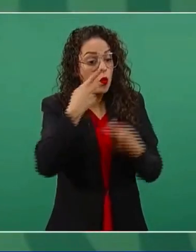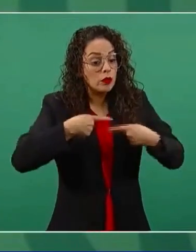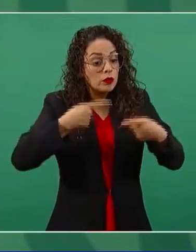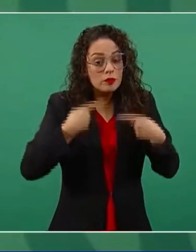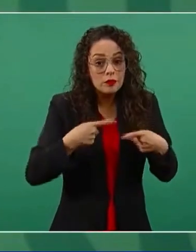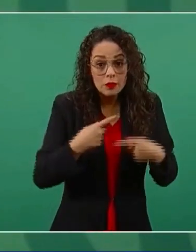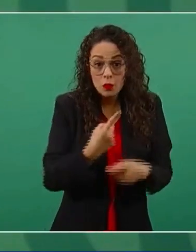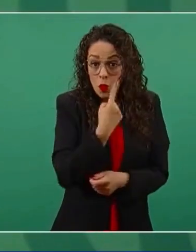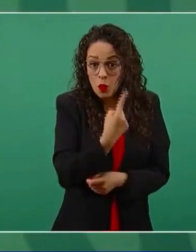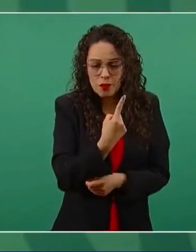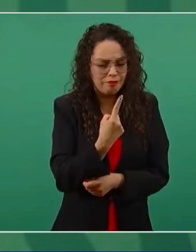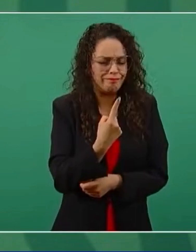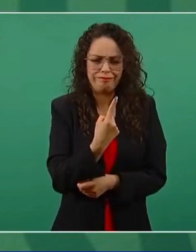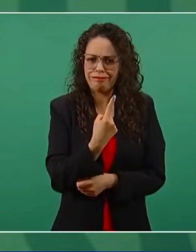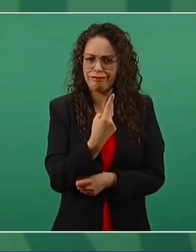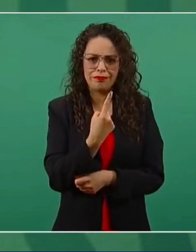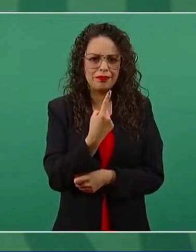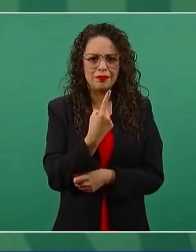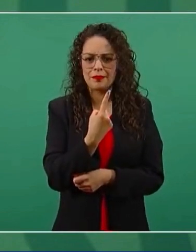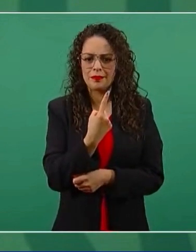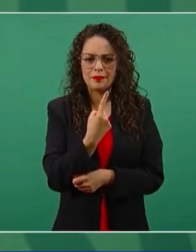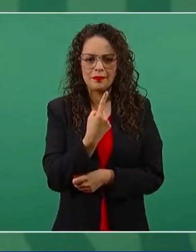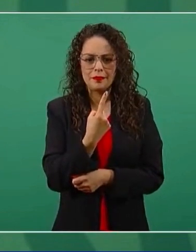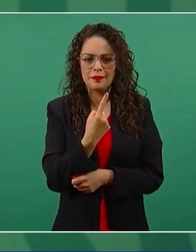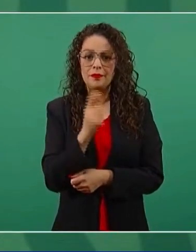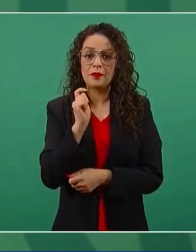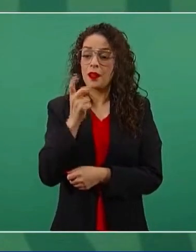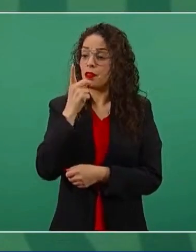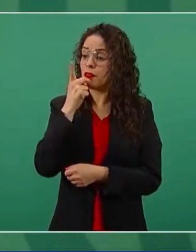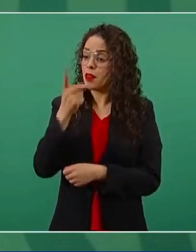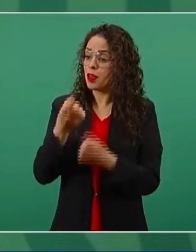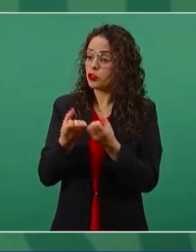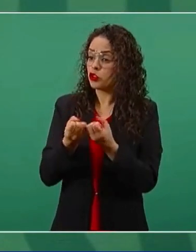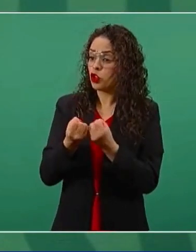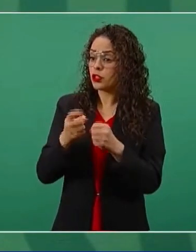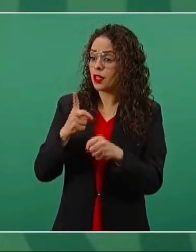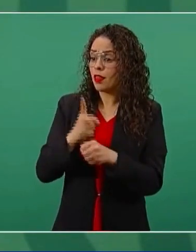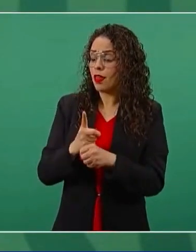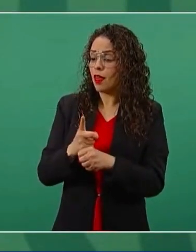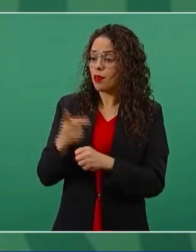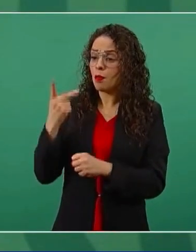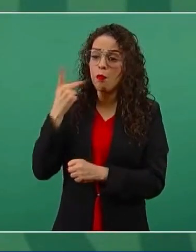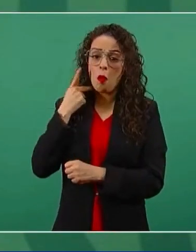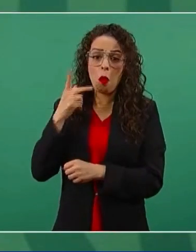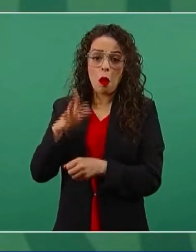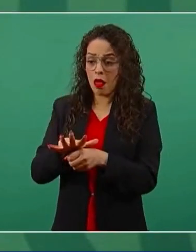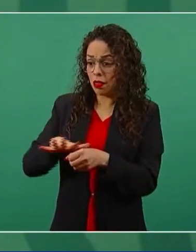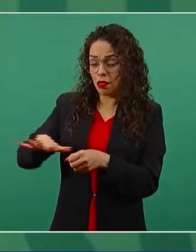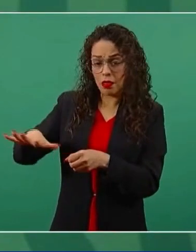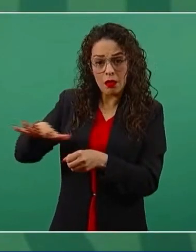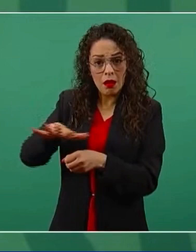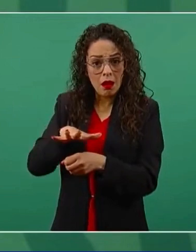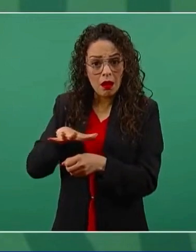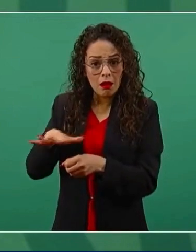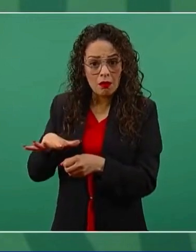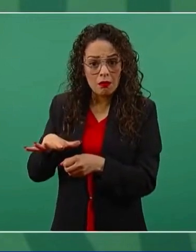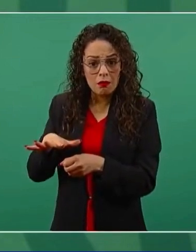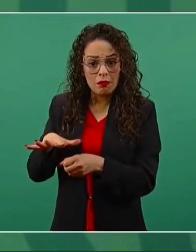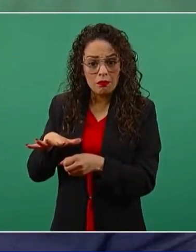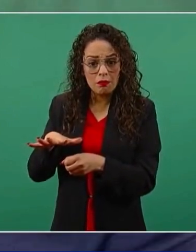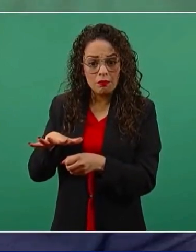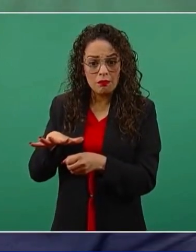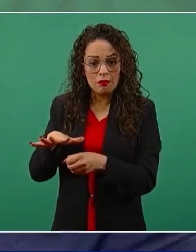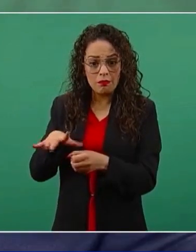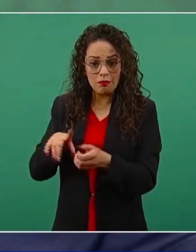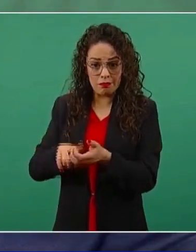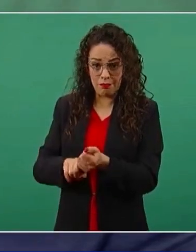La llamada sociedad política del círculo verde,